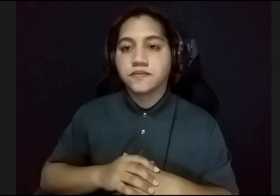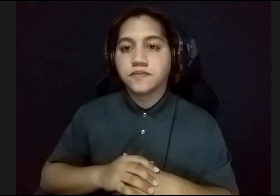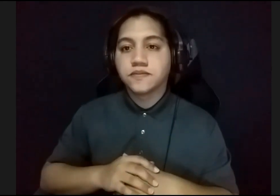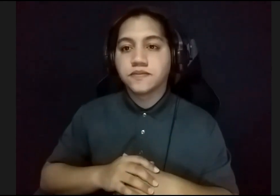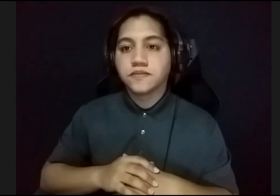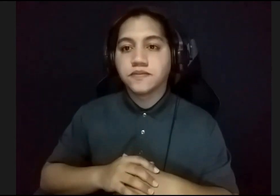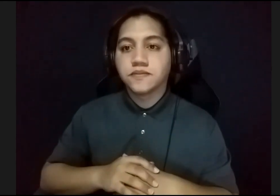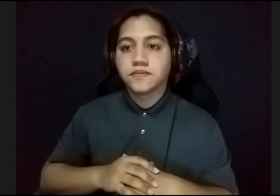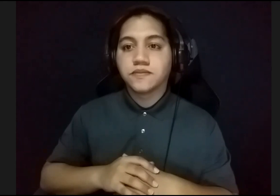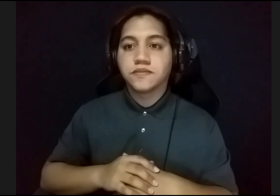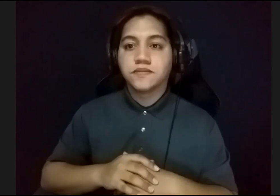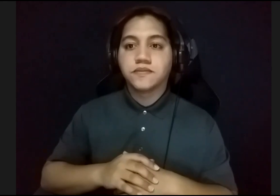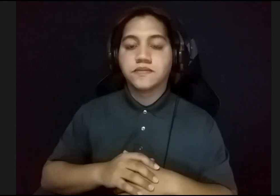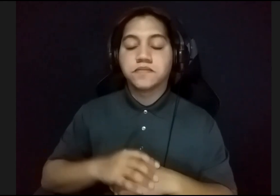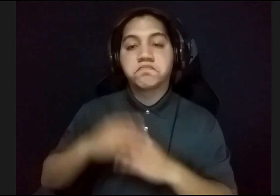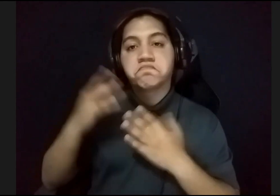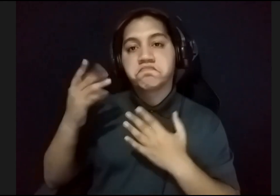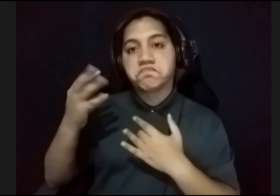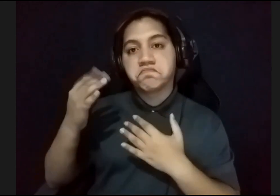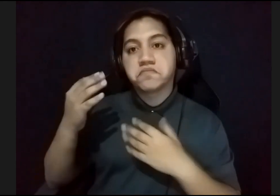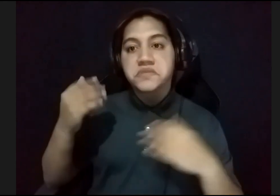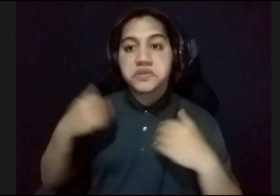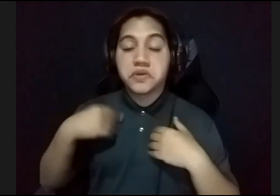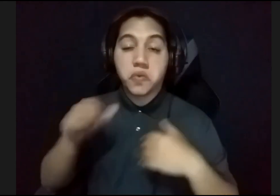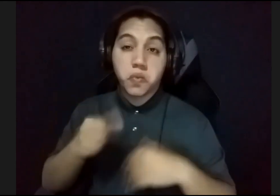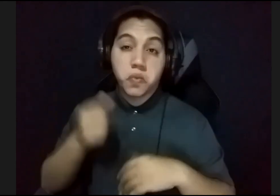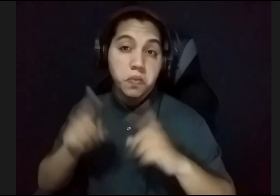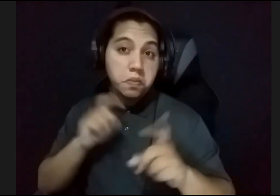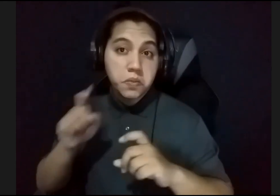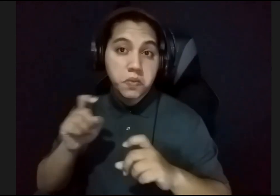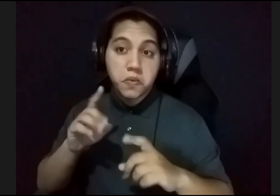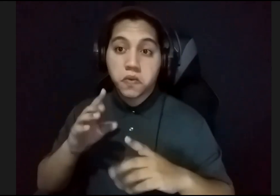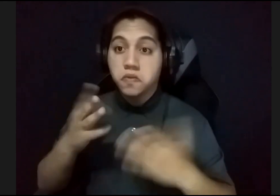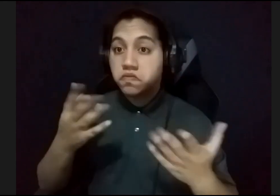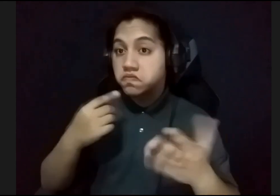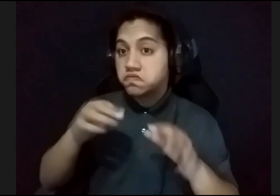Seguimos esperando por si tenemos alguna otra pregunta o comentario.